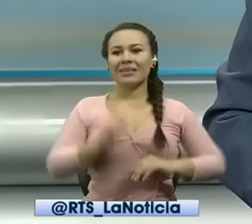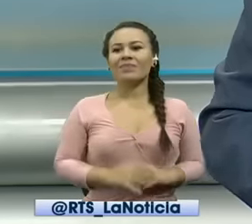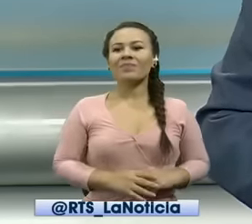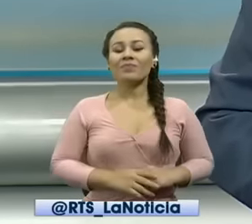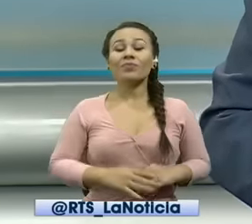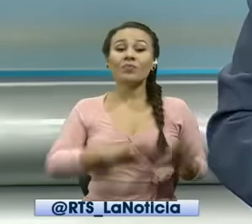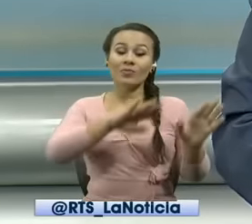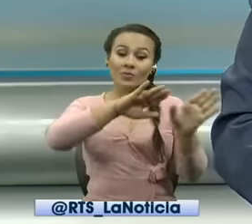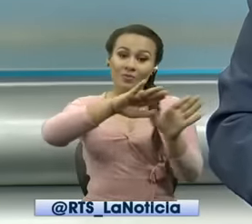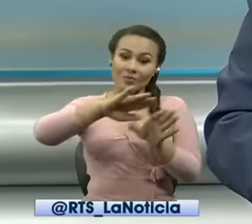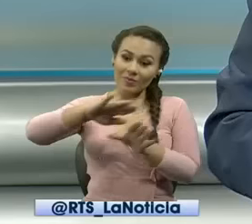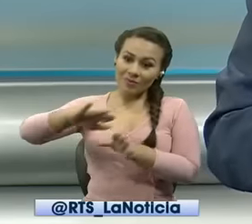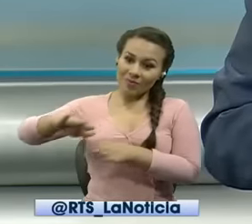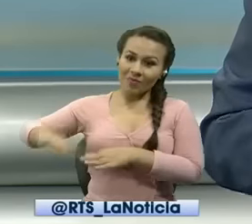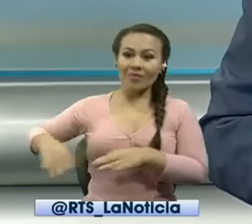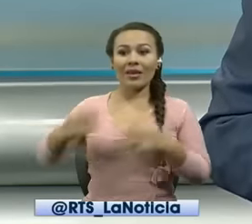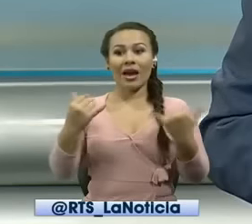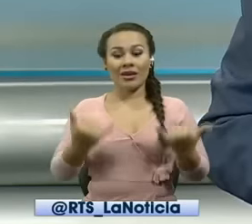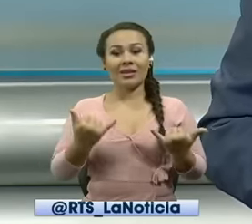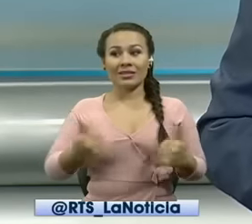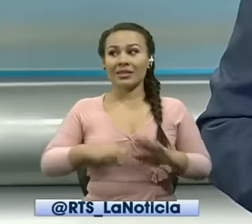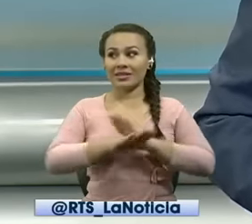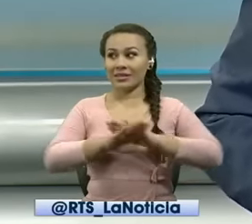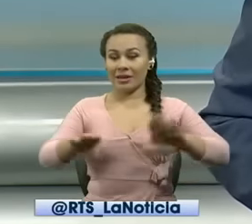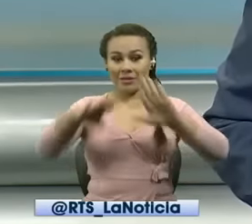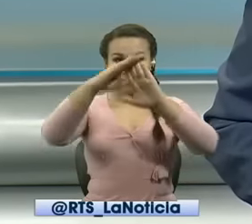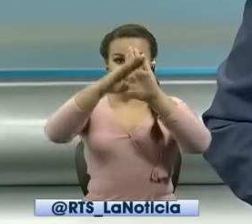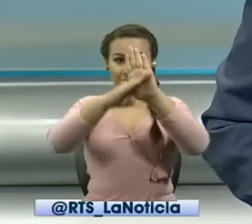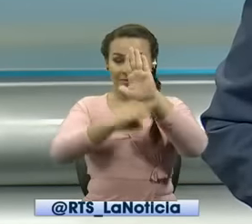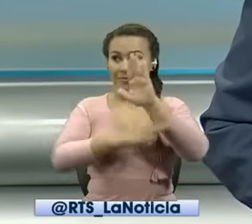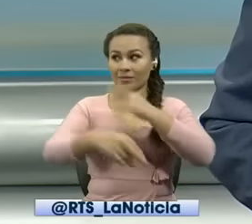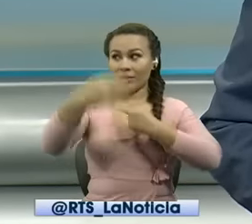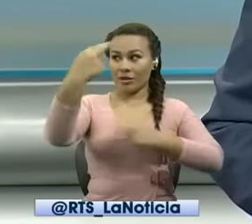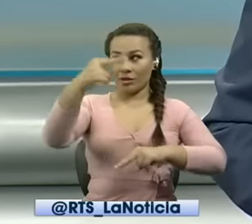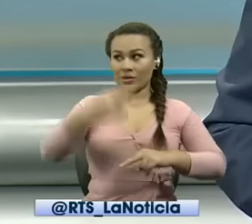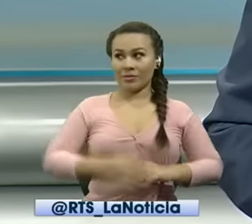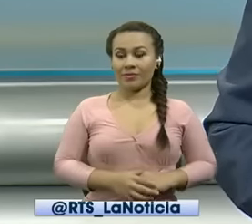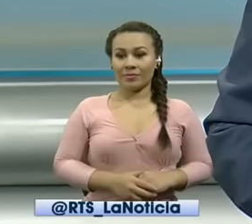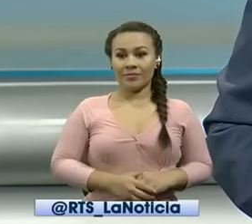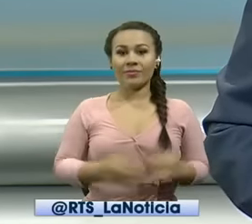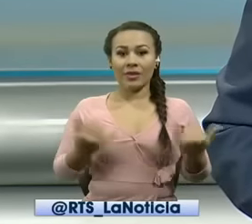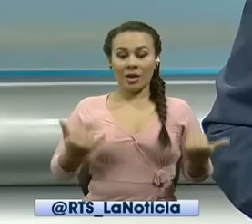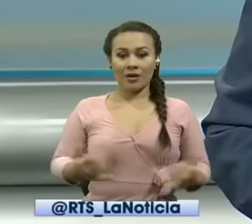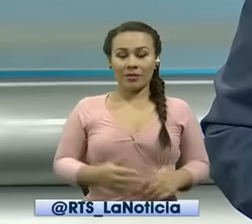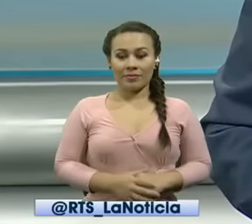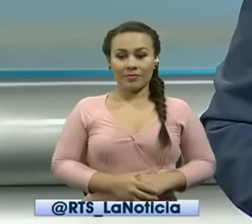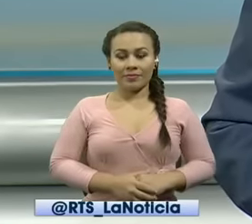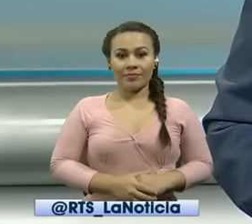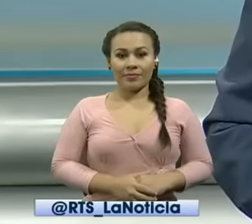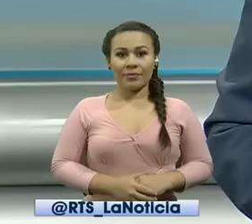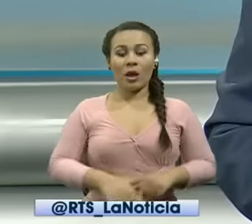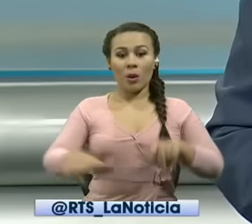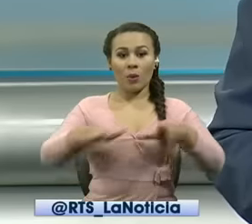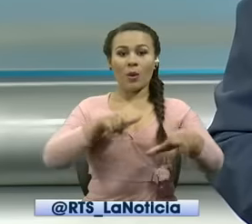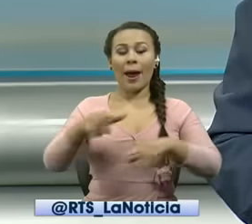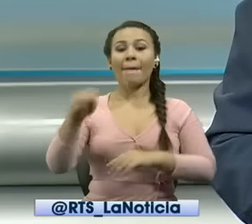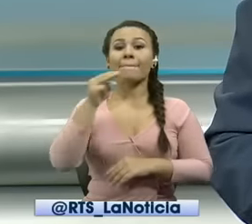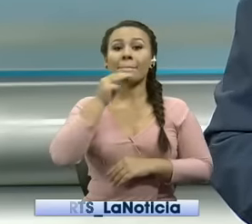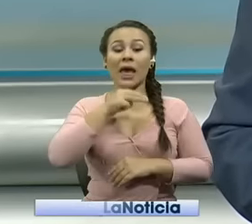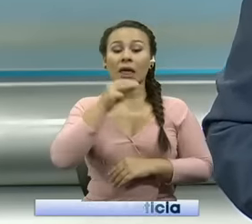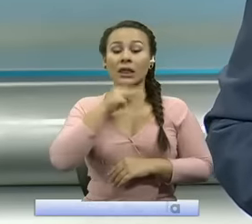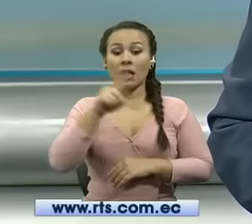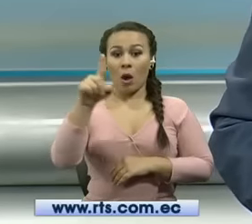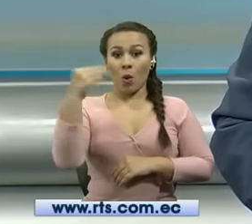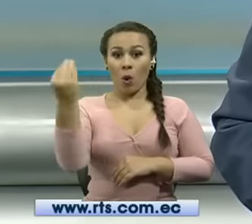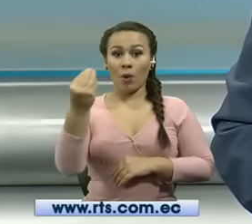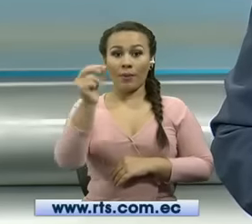bueno ahora sí les vamos a dar información a partir de este momento en Manta en Provincia de Banaví un joven